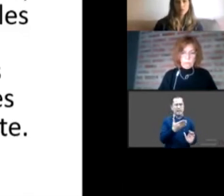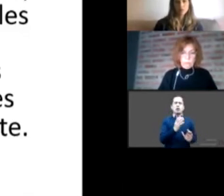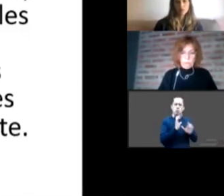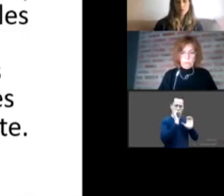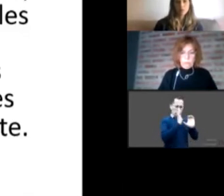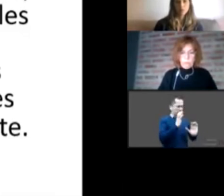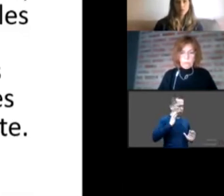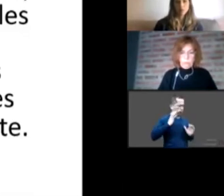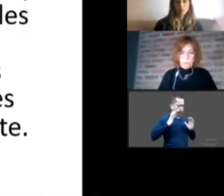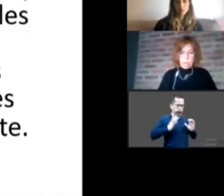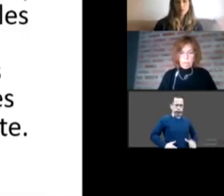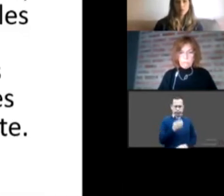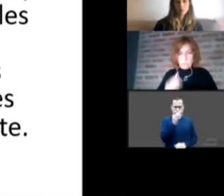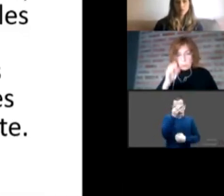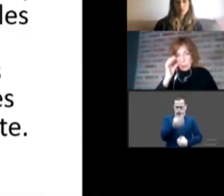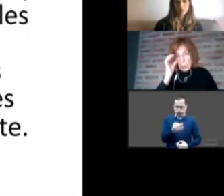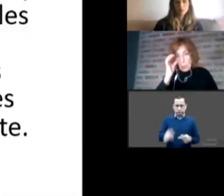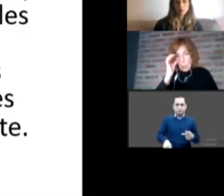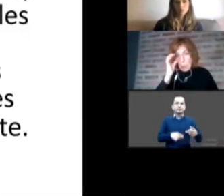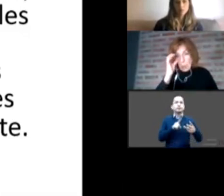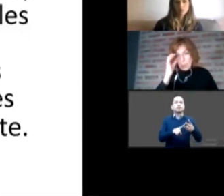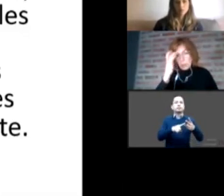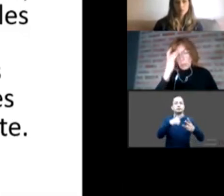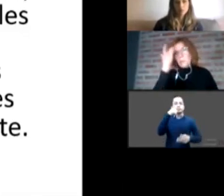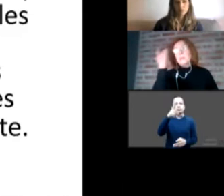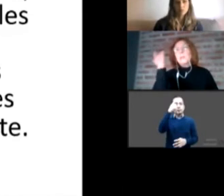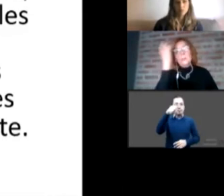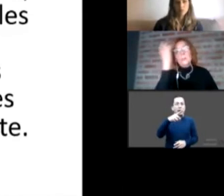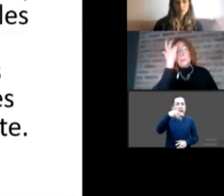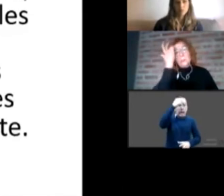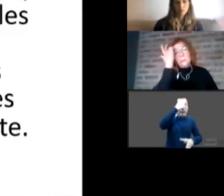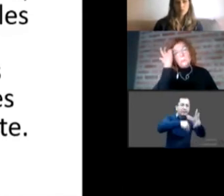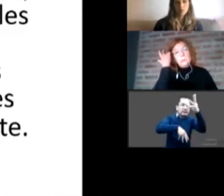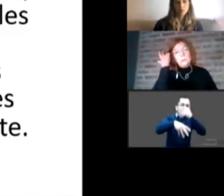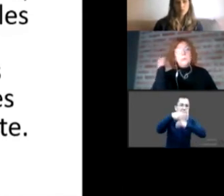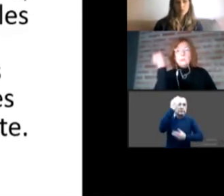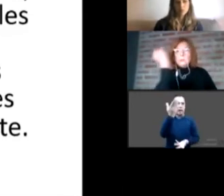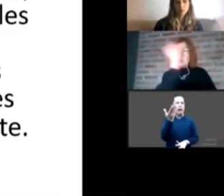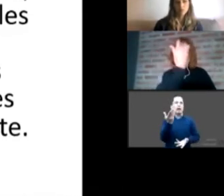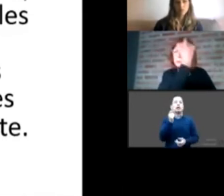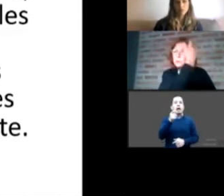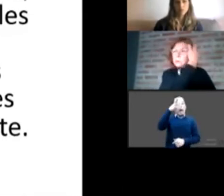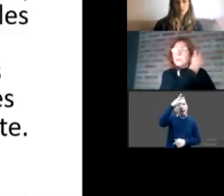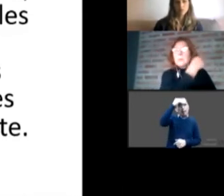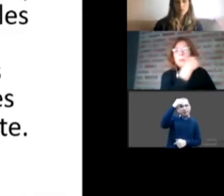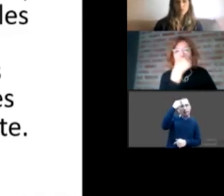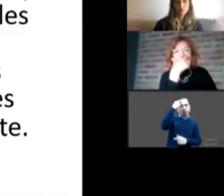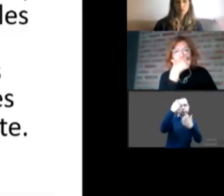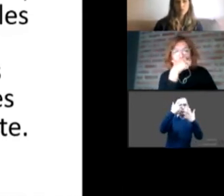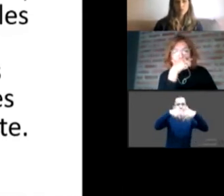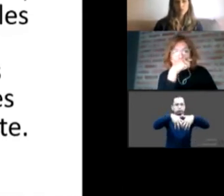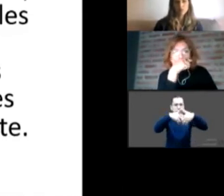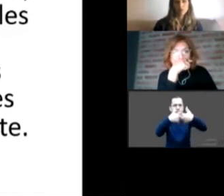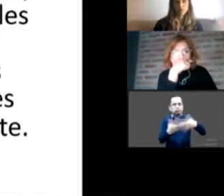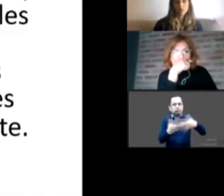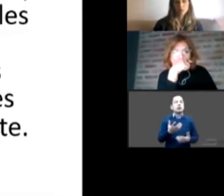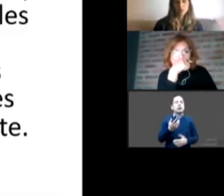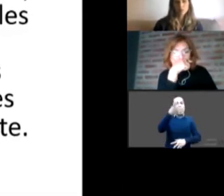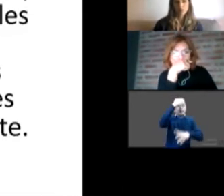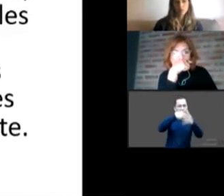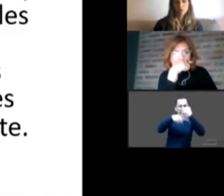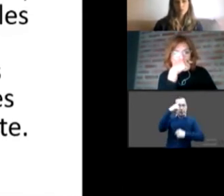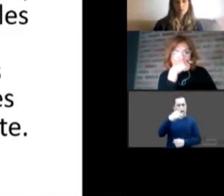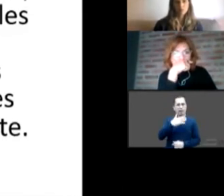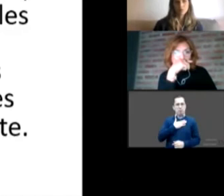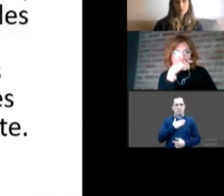en los aprendizajes cognitivos, en los aprendizajes emocionales y socioculturales. además